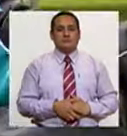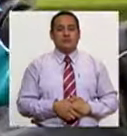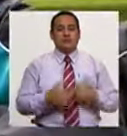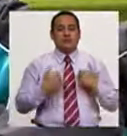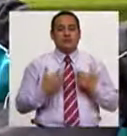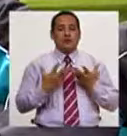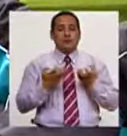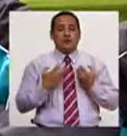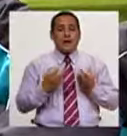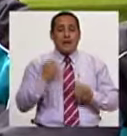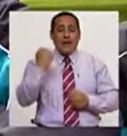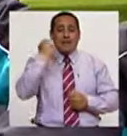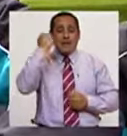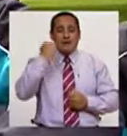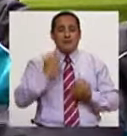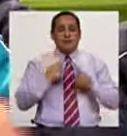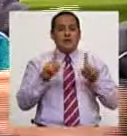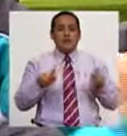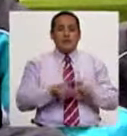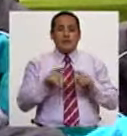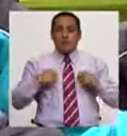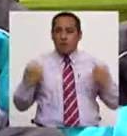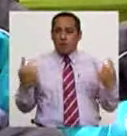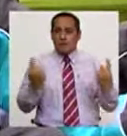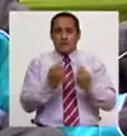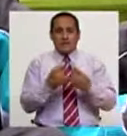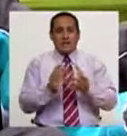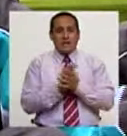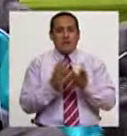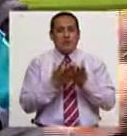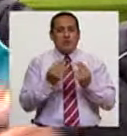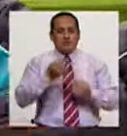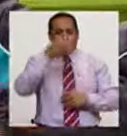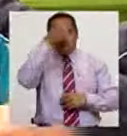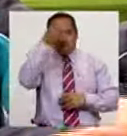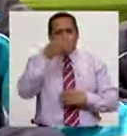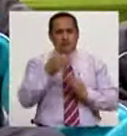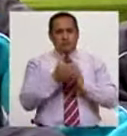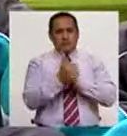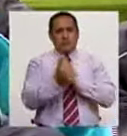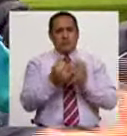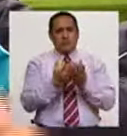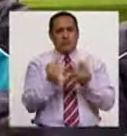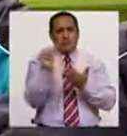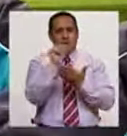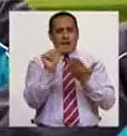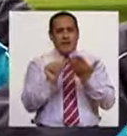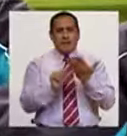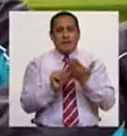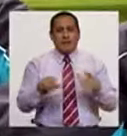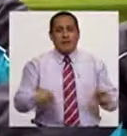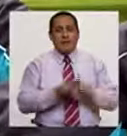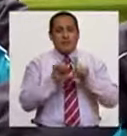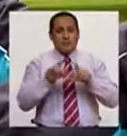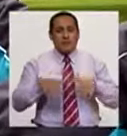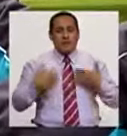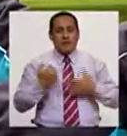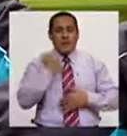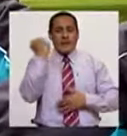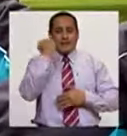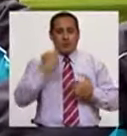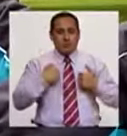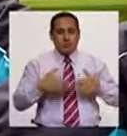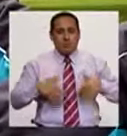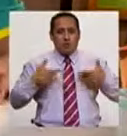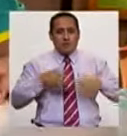Sí, quisiera ganar, pero también con mis amigos, también tiene grande talento, tanto arte, también ellos también pueden ganar